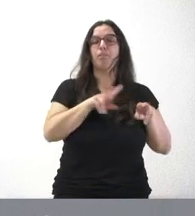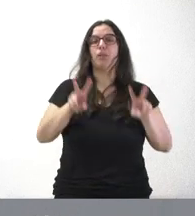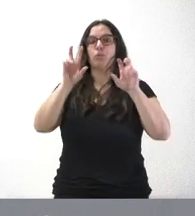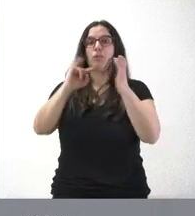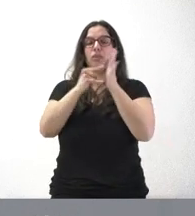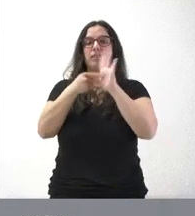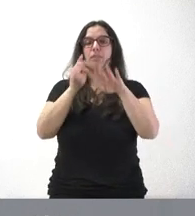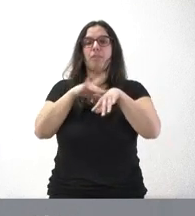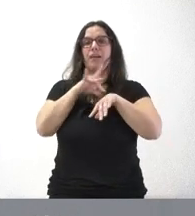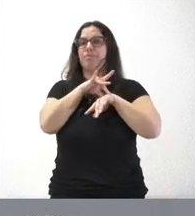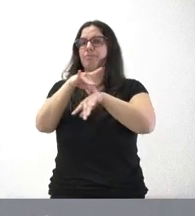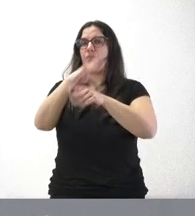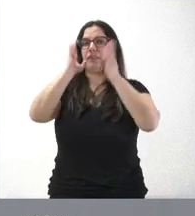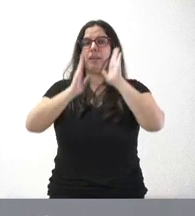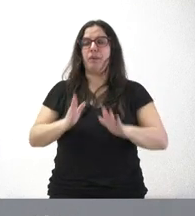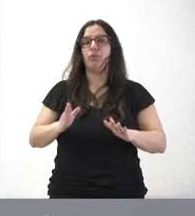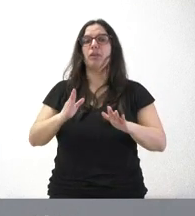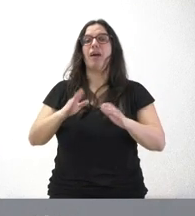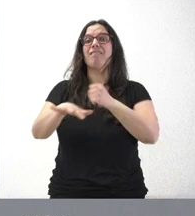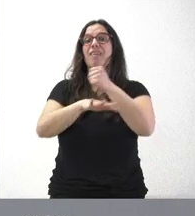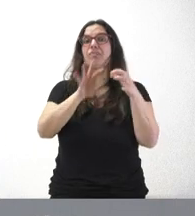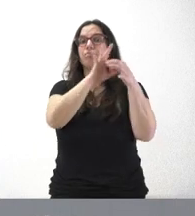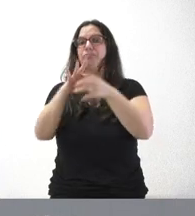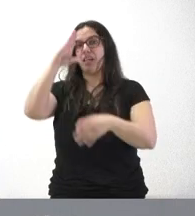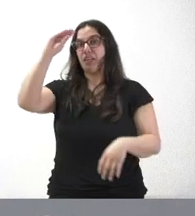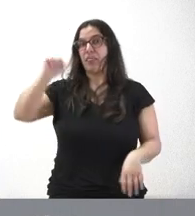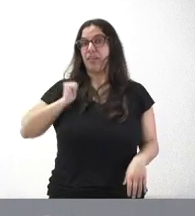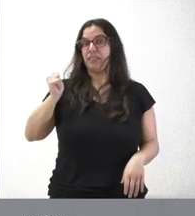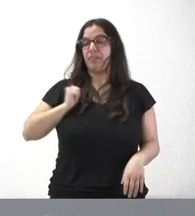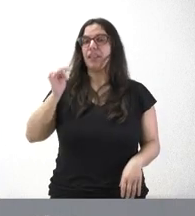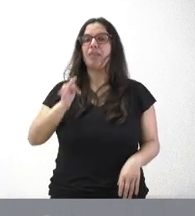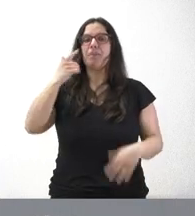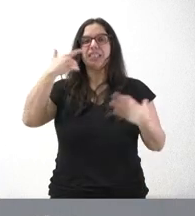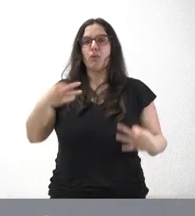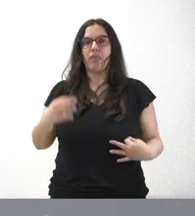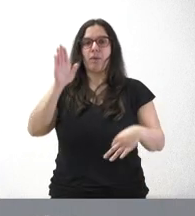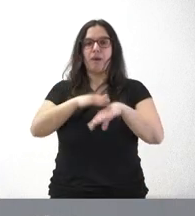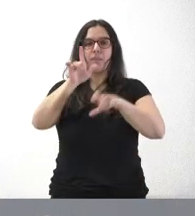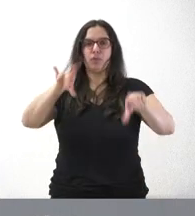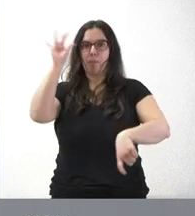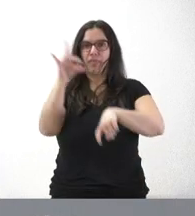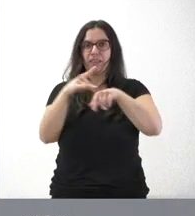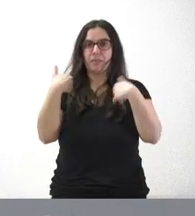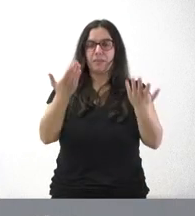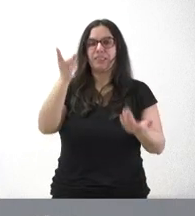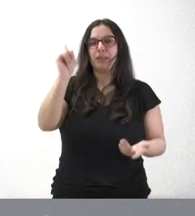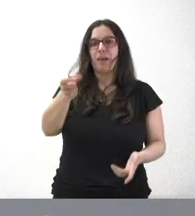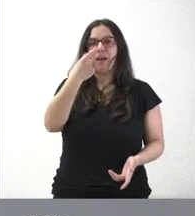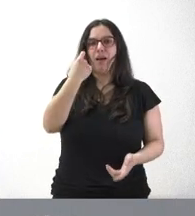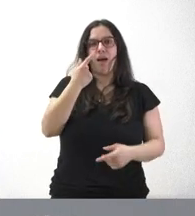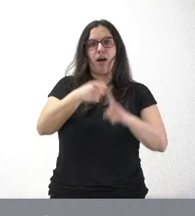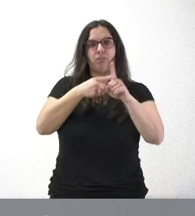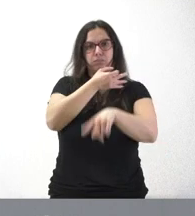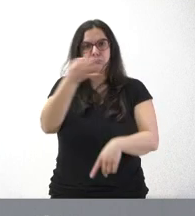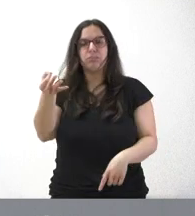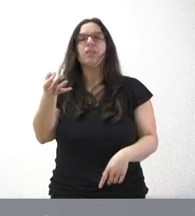orientación terapéutica basado en inteligencia artificial e incrementar la seguridad de los pacientes y la eficacia farmacológica se destinan